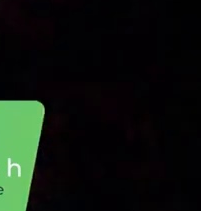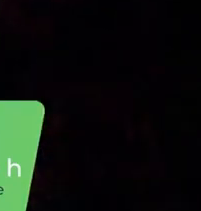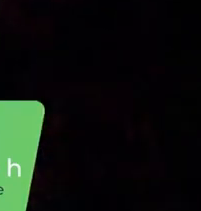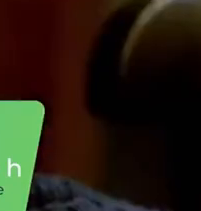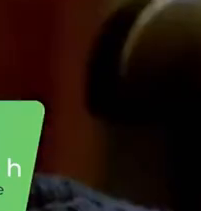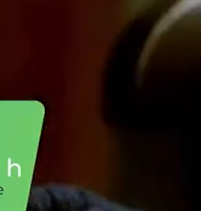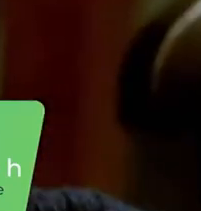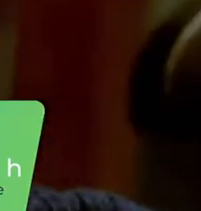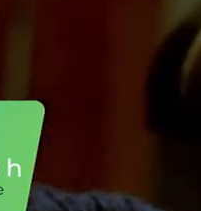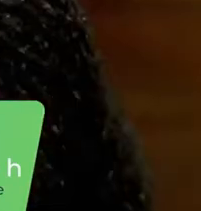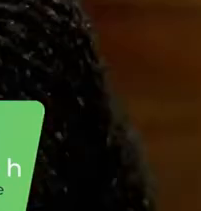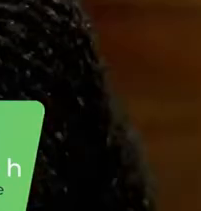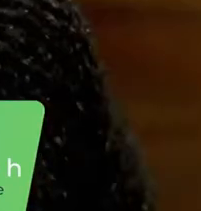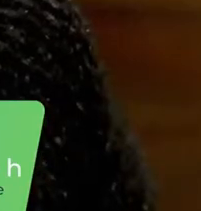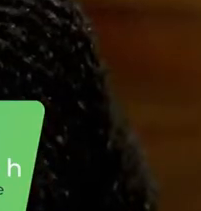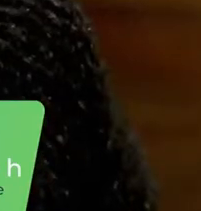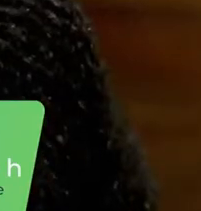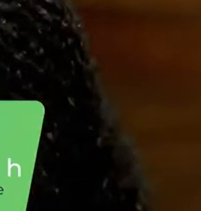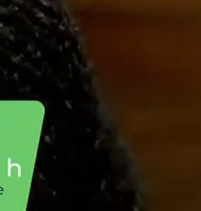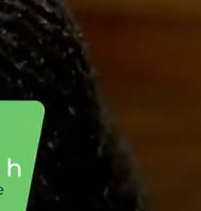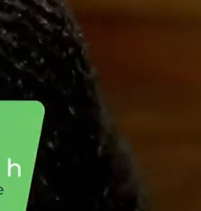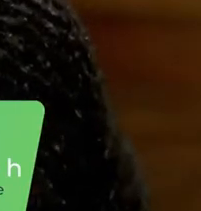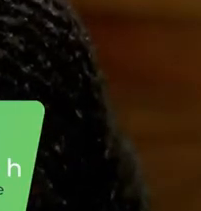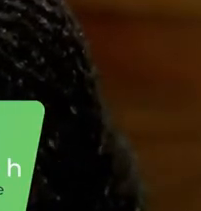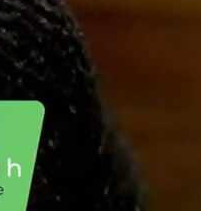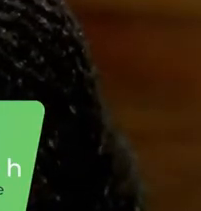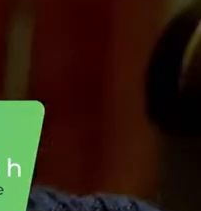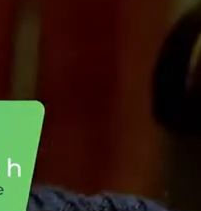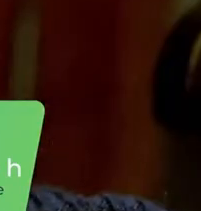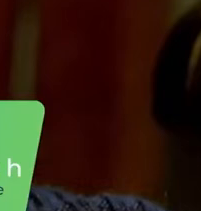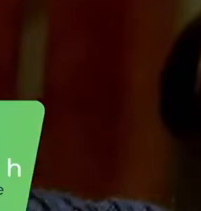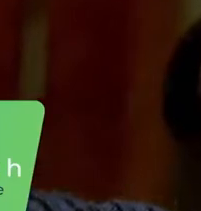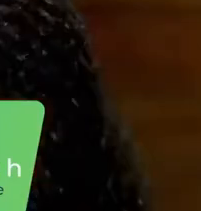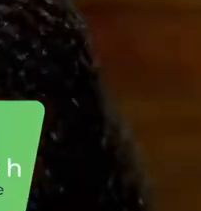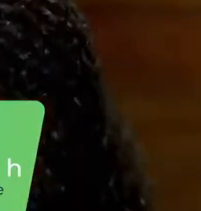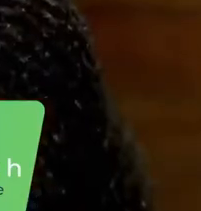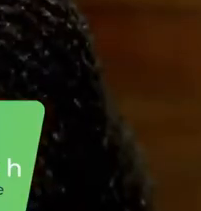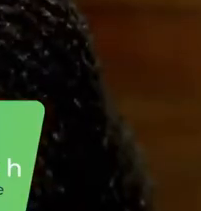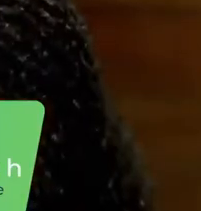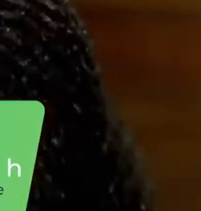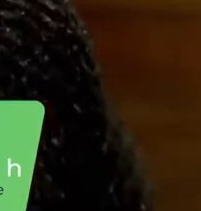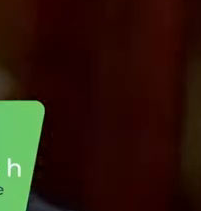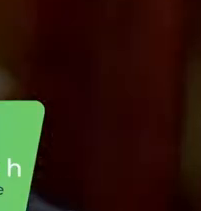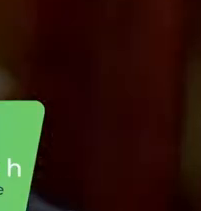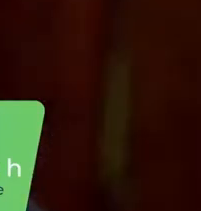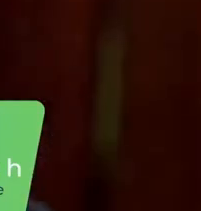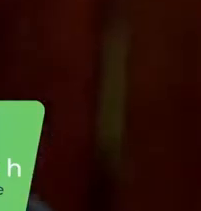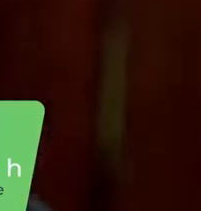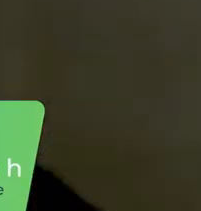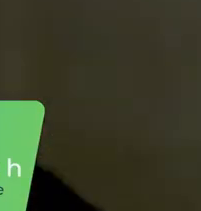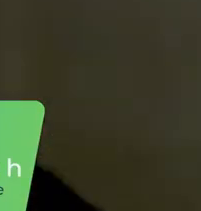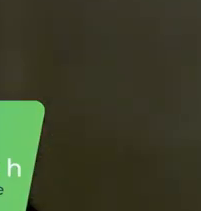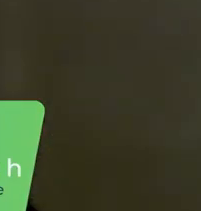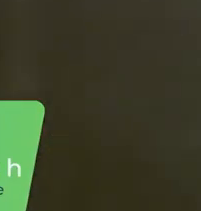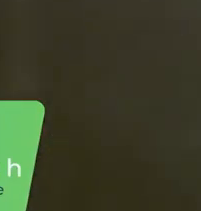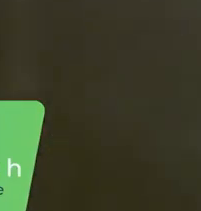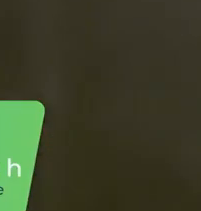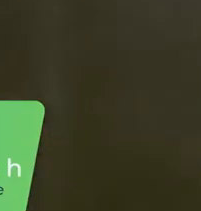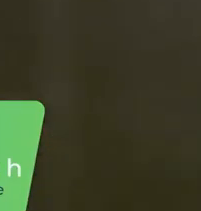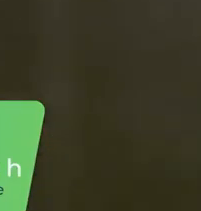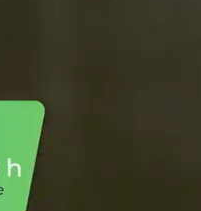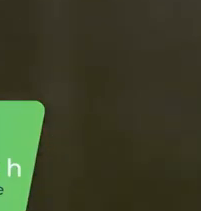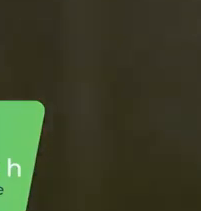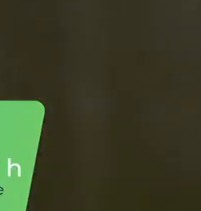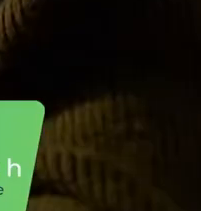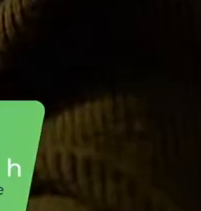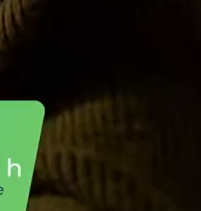padre. La culpa es tuya. ¿Qué tonterías estás diciendo? Sí, porque a la noche vas al cuarto de mamá a chingar. Eso, pégale al